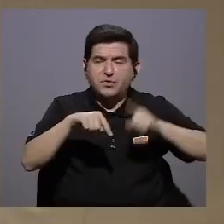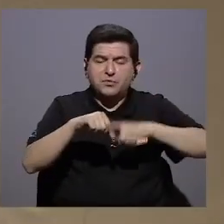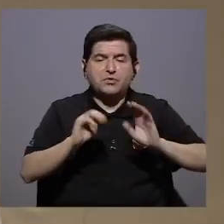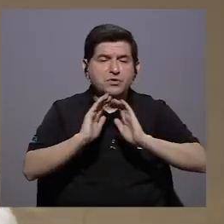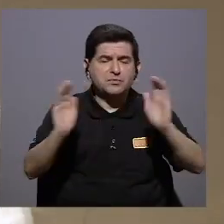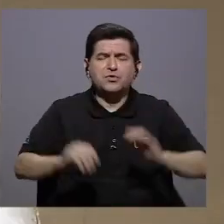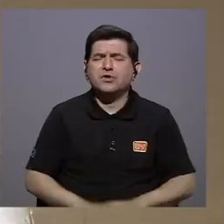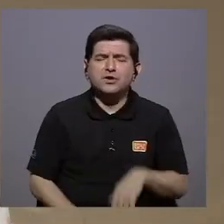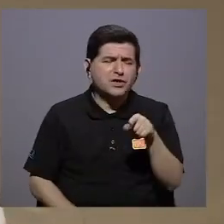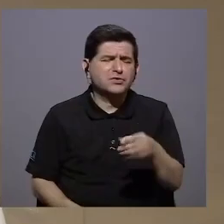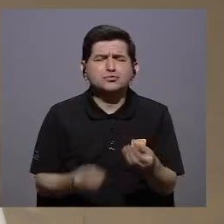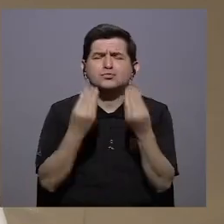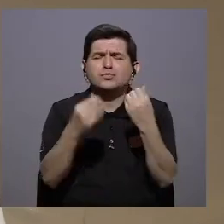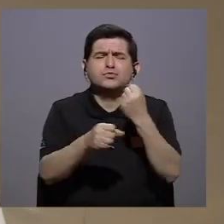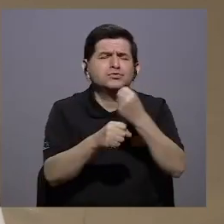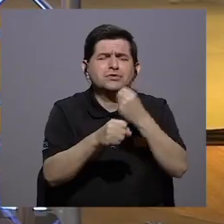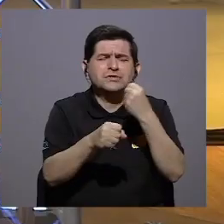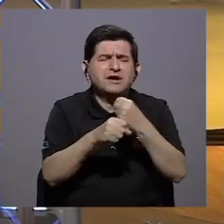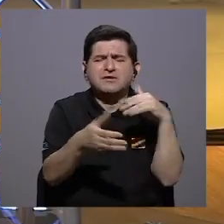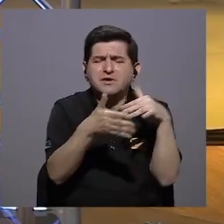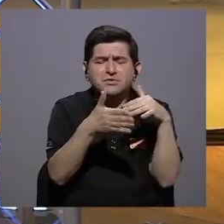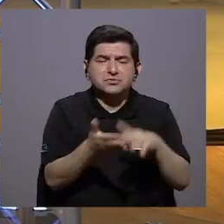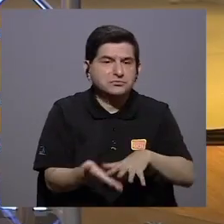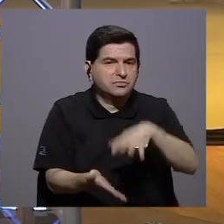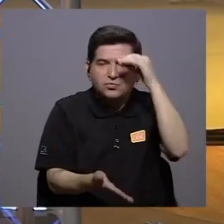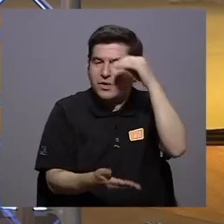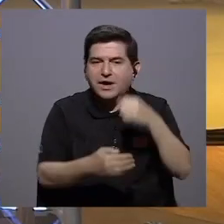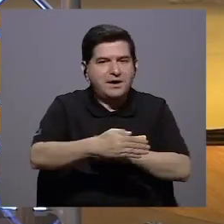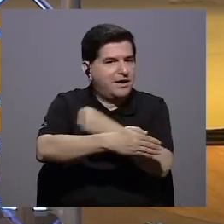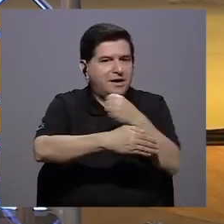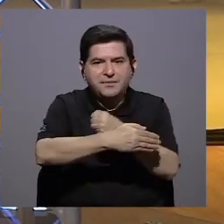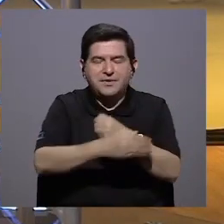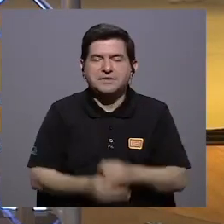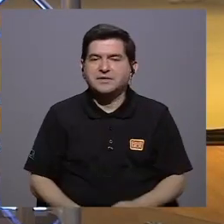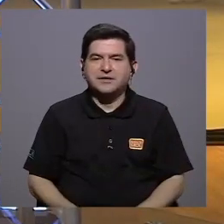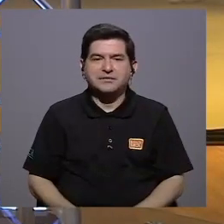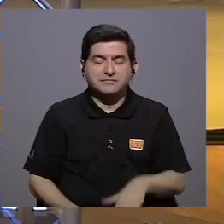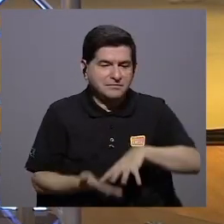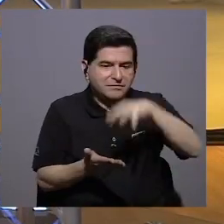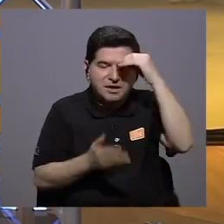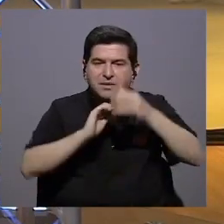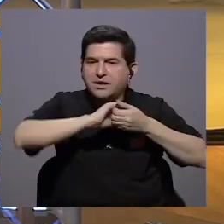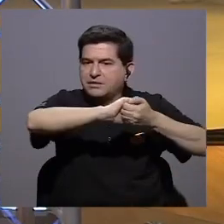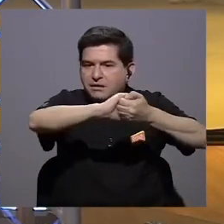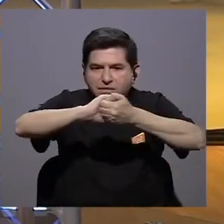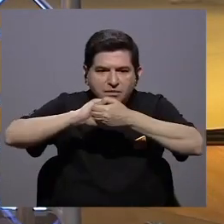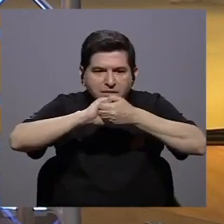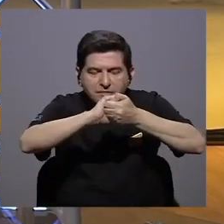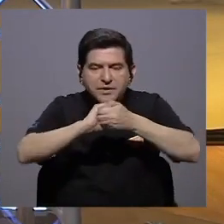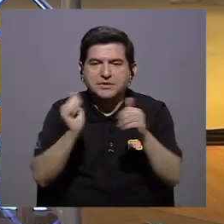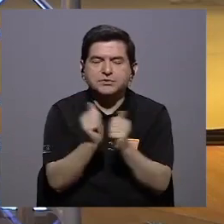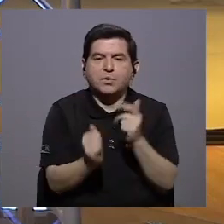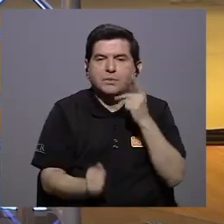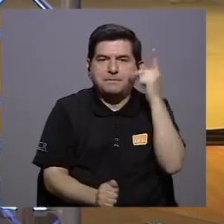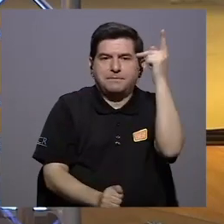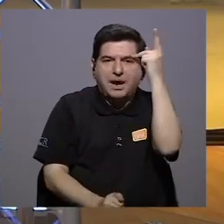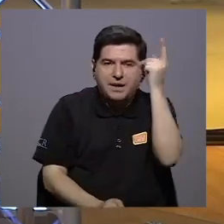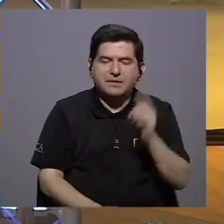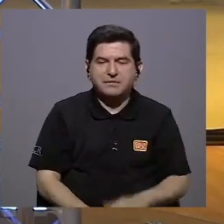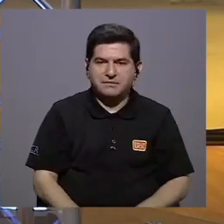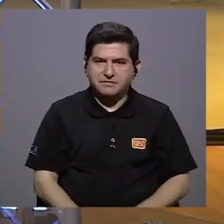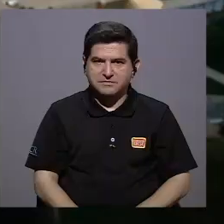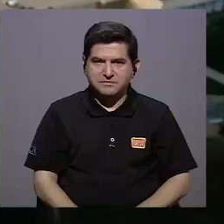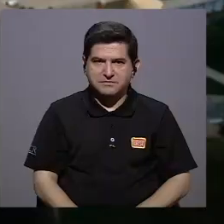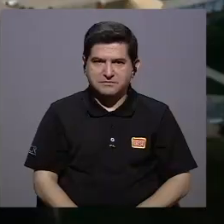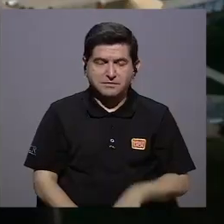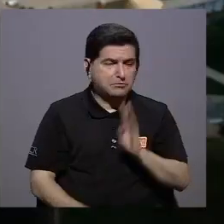porque los niños están saturados de tres escolares que aprendan a cocinar que aprendan a cooperar con su papá y con